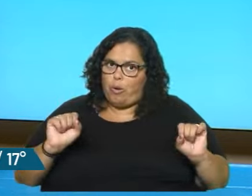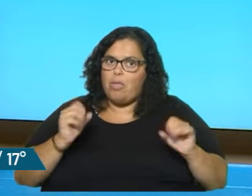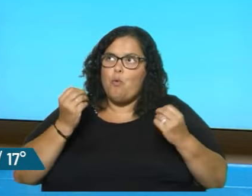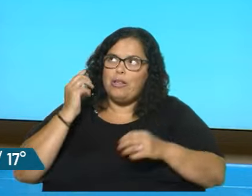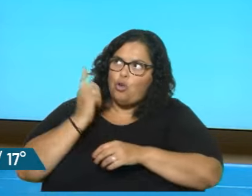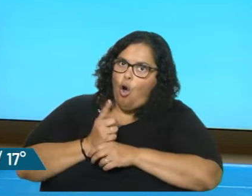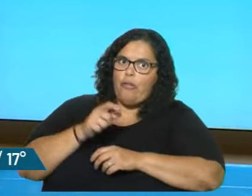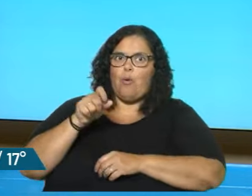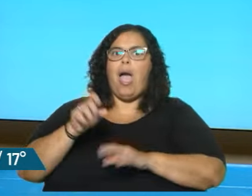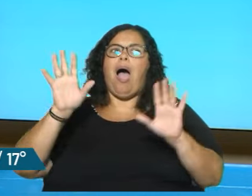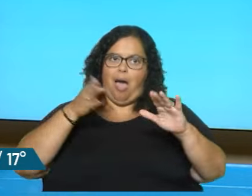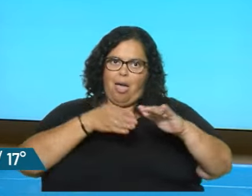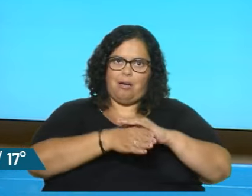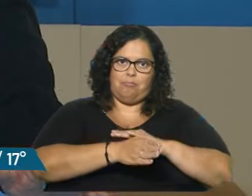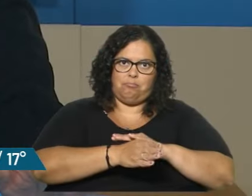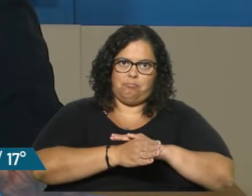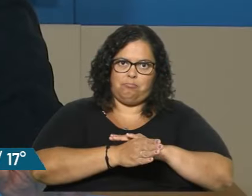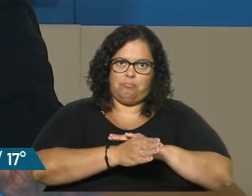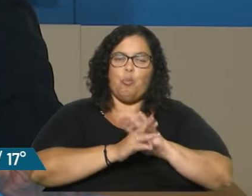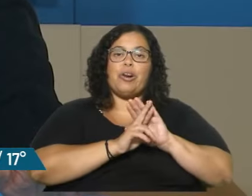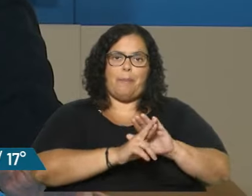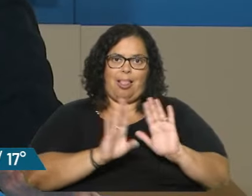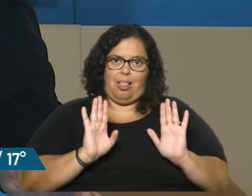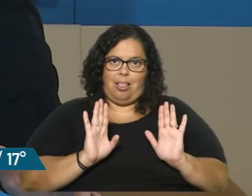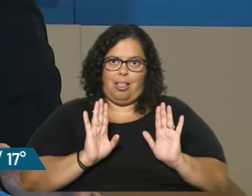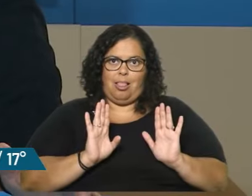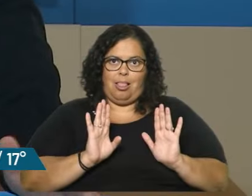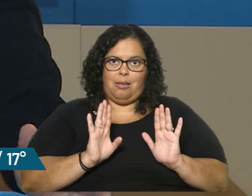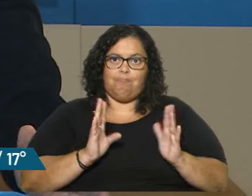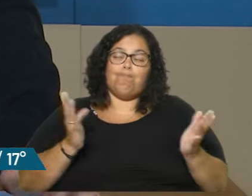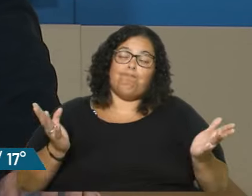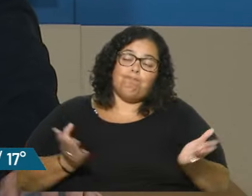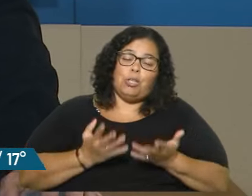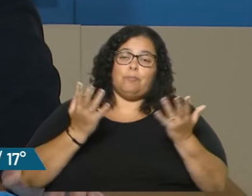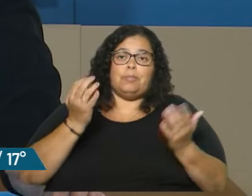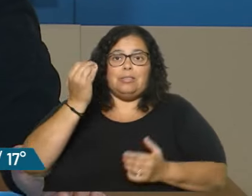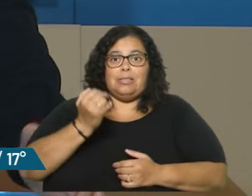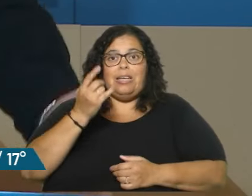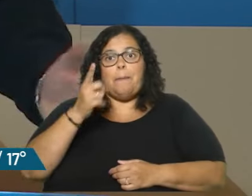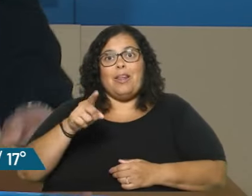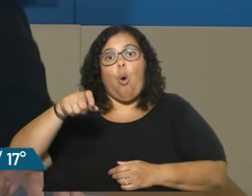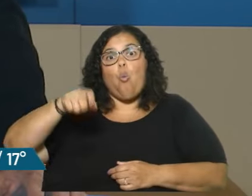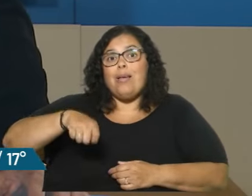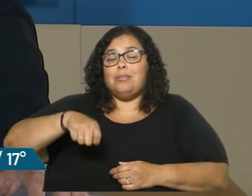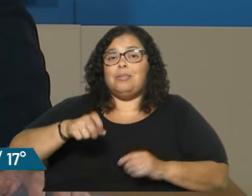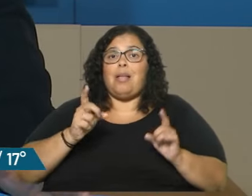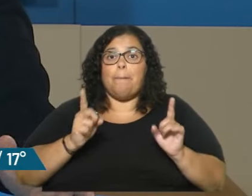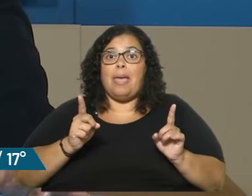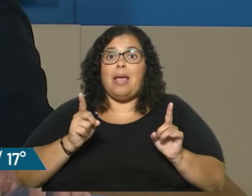Cuando le da la orden el juez es otra cosa, ¿no? Respetando las leyes, sí, pero bueno, también los jueces pueden estar...